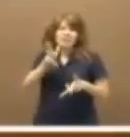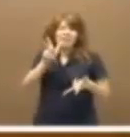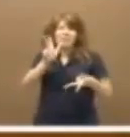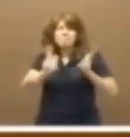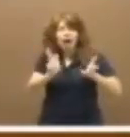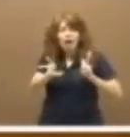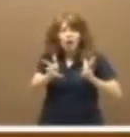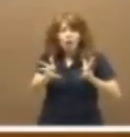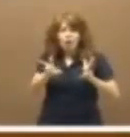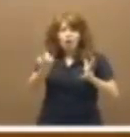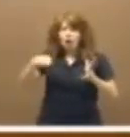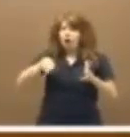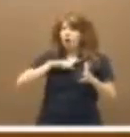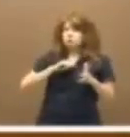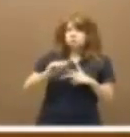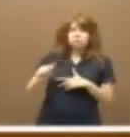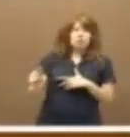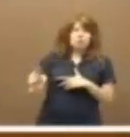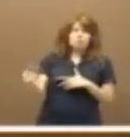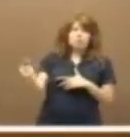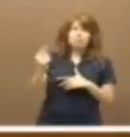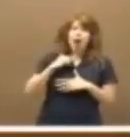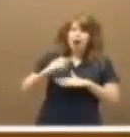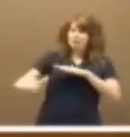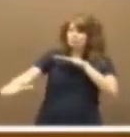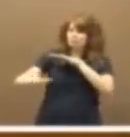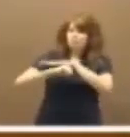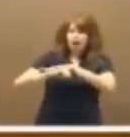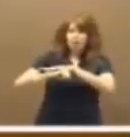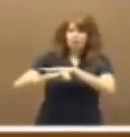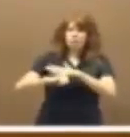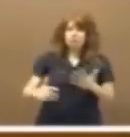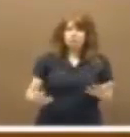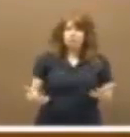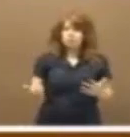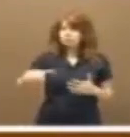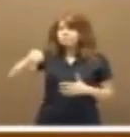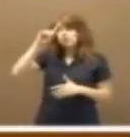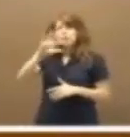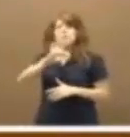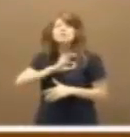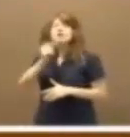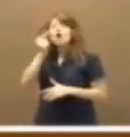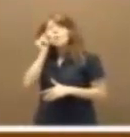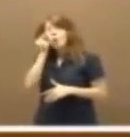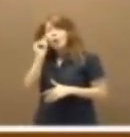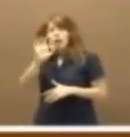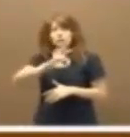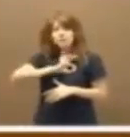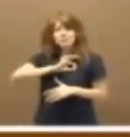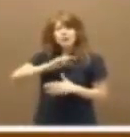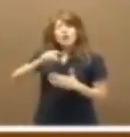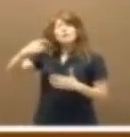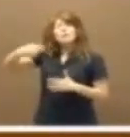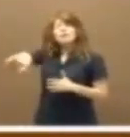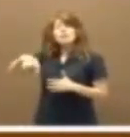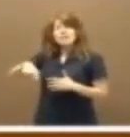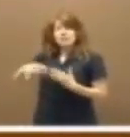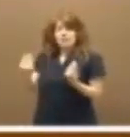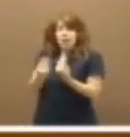nos han traicionado, nos han robado, nos han apuñalado. Y no sabe el señor Monago, el señor presidente de la Junta ausente,